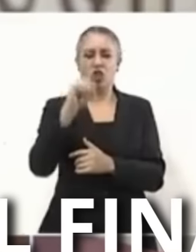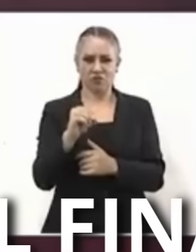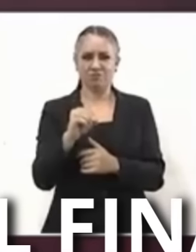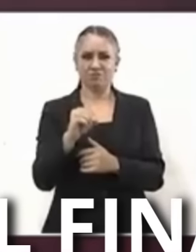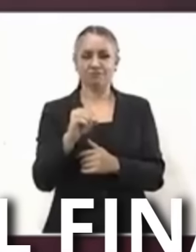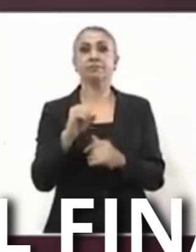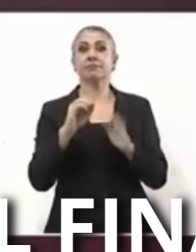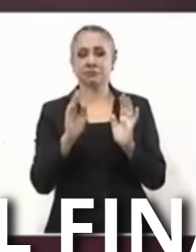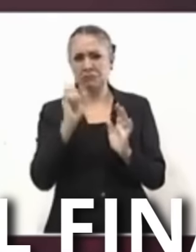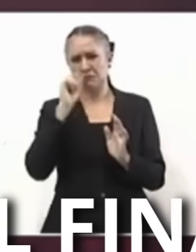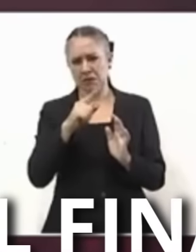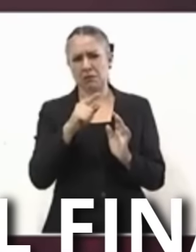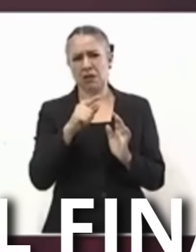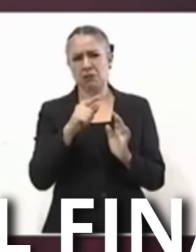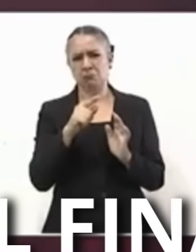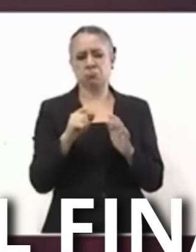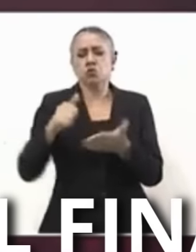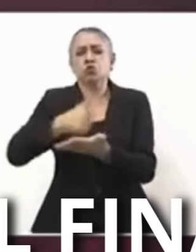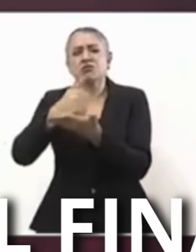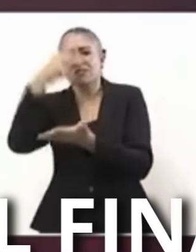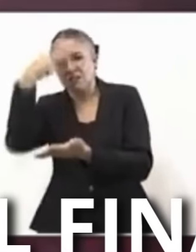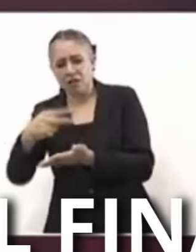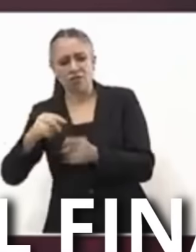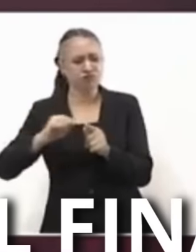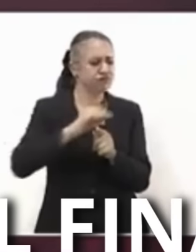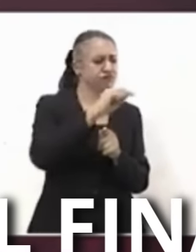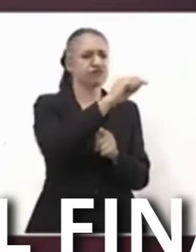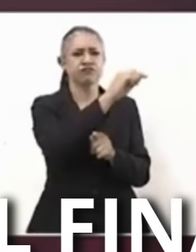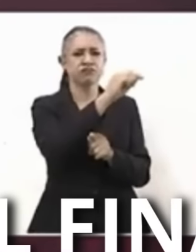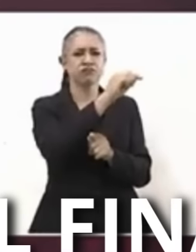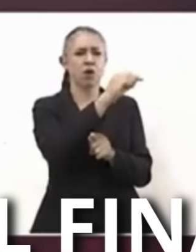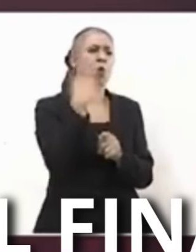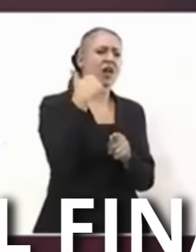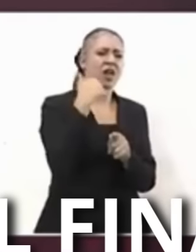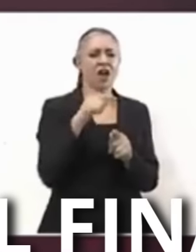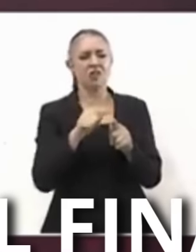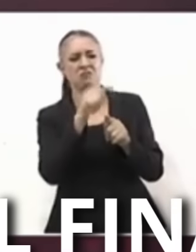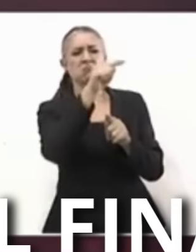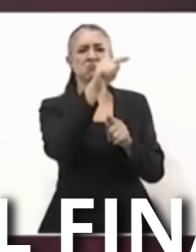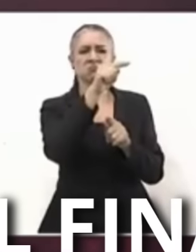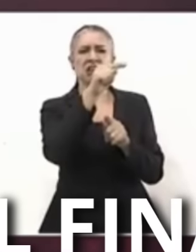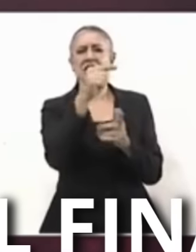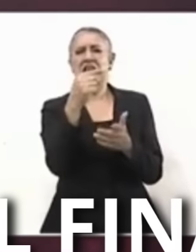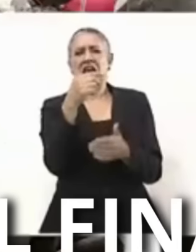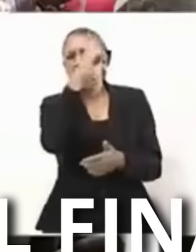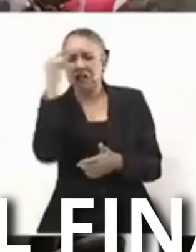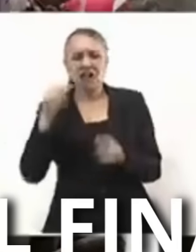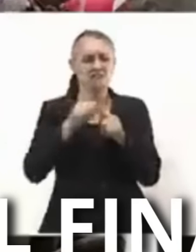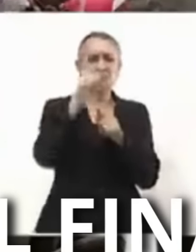la ciudad De México Guadalajara Nayarit Hasta Nogales